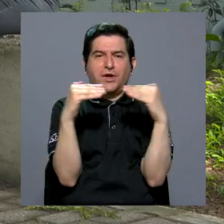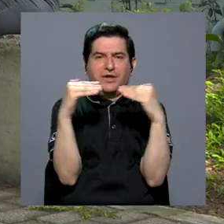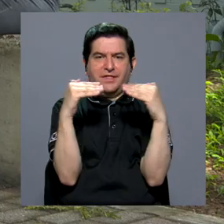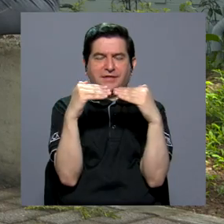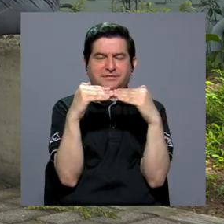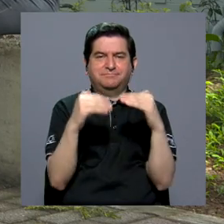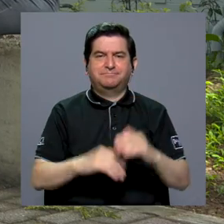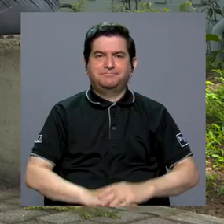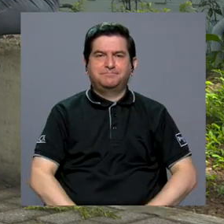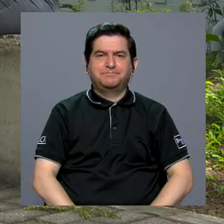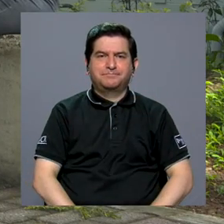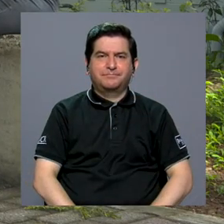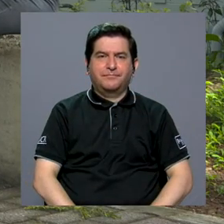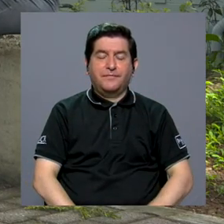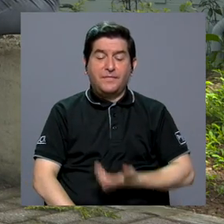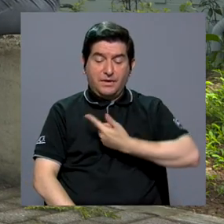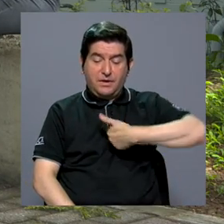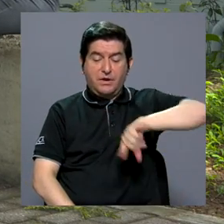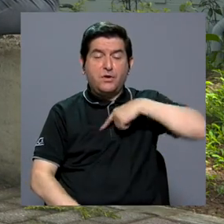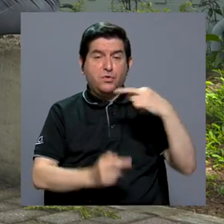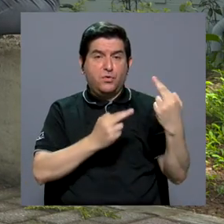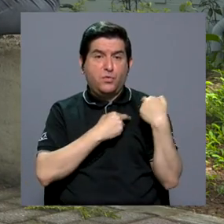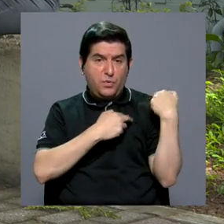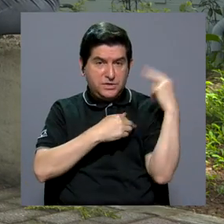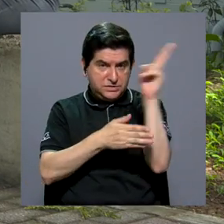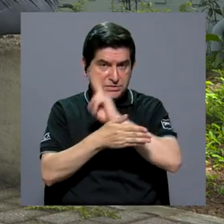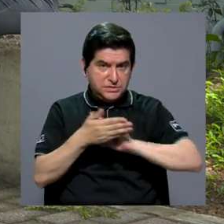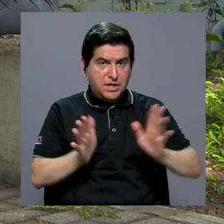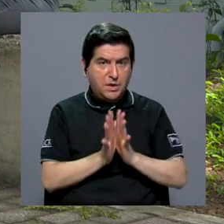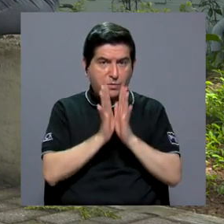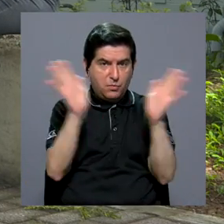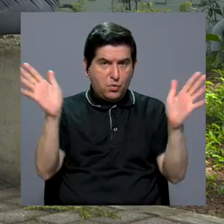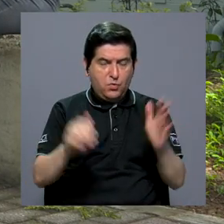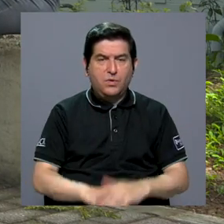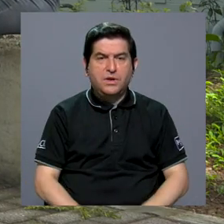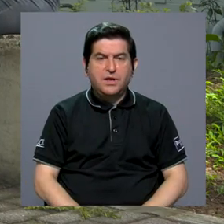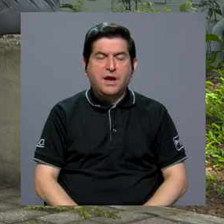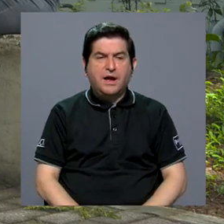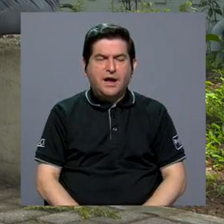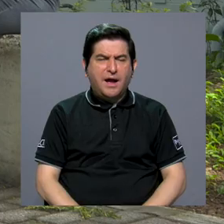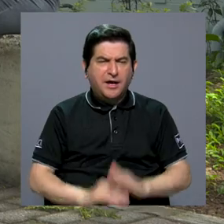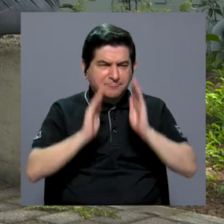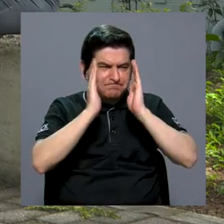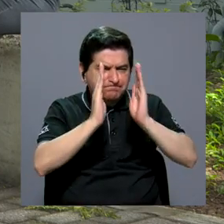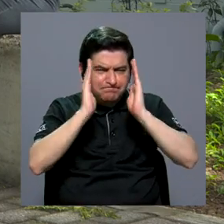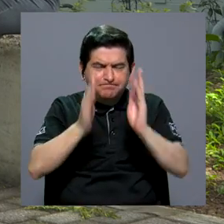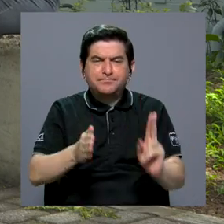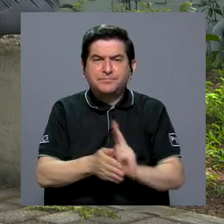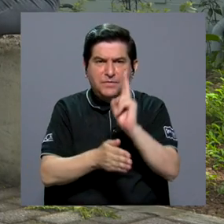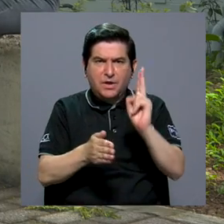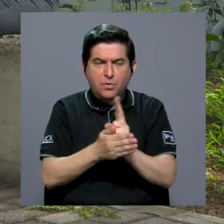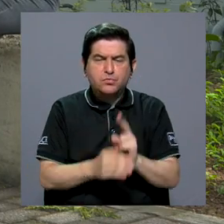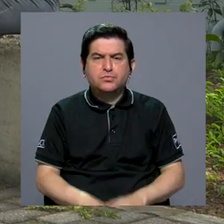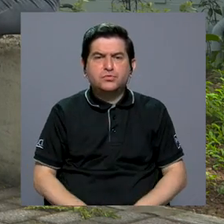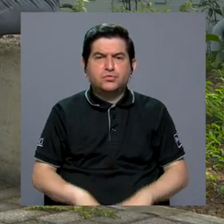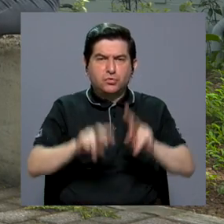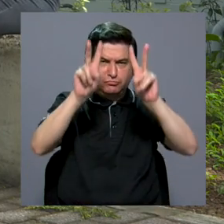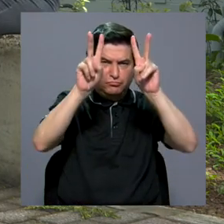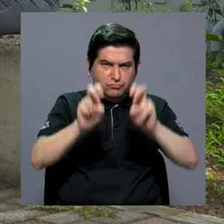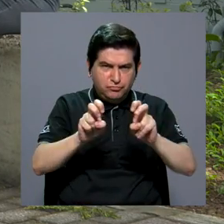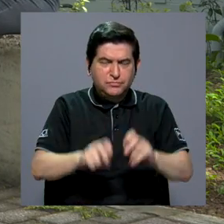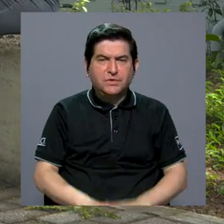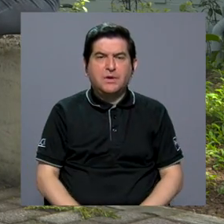y desde nuestra responsabilidad como universidad pública tenemos que velar porque el uso de estas pruebas,